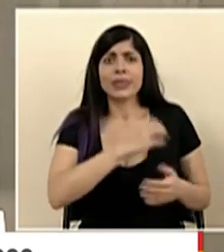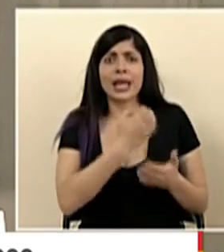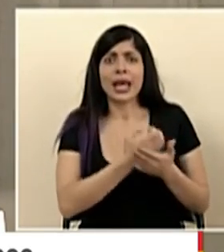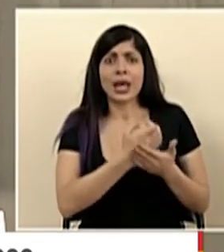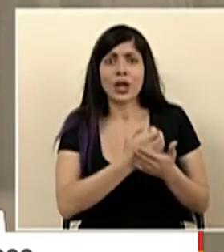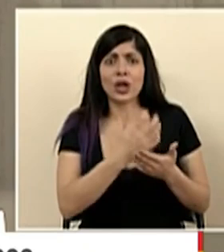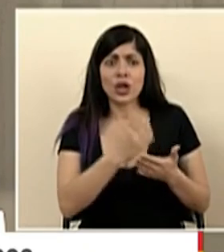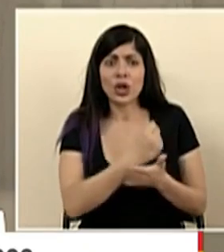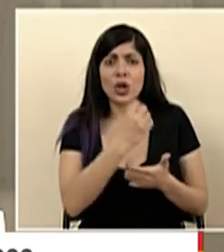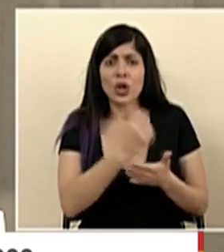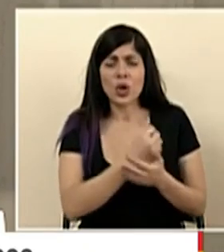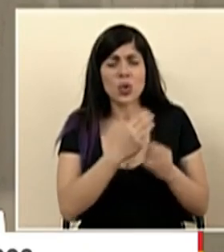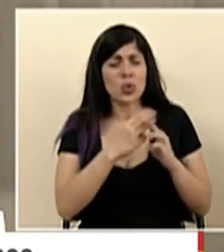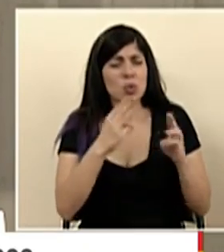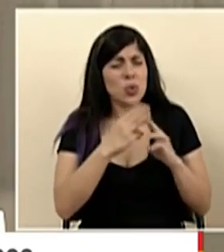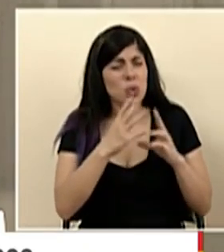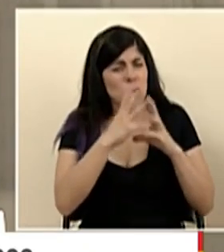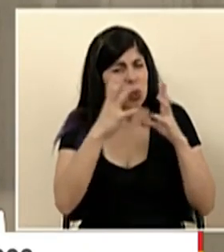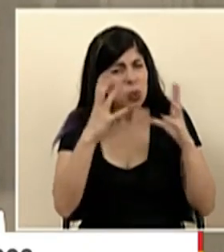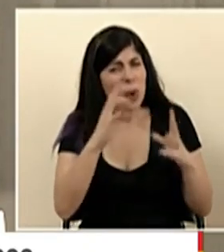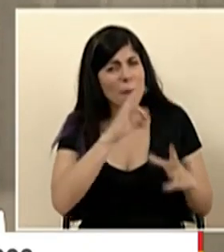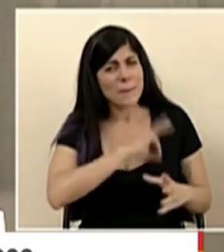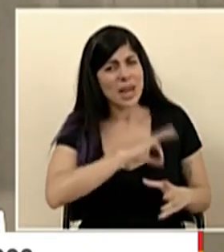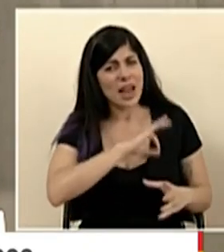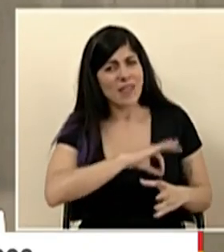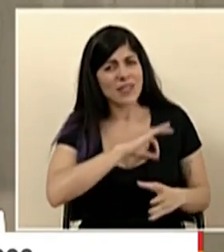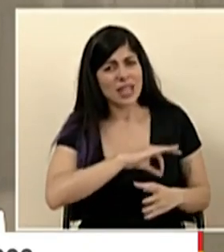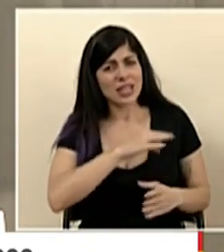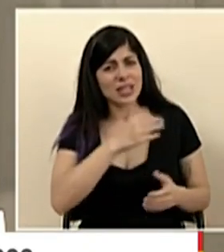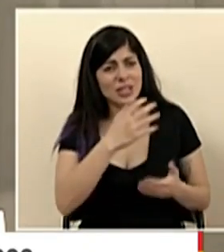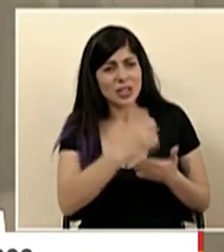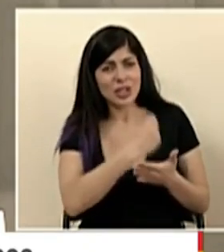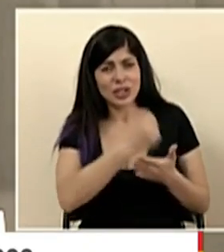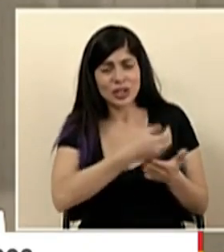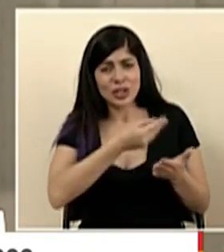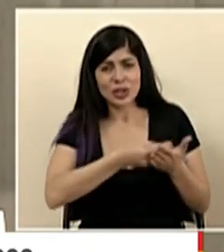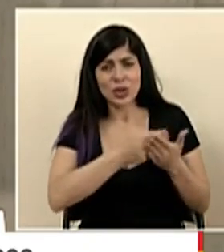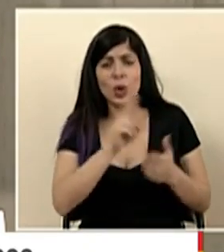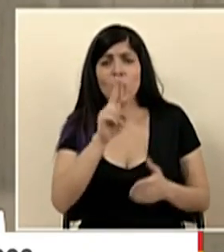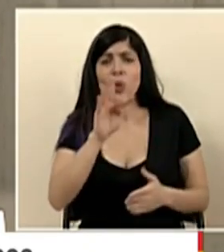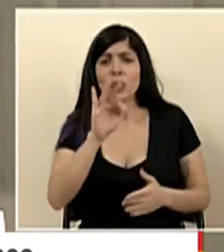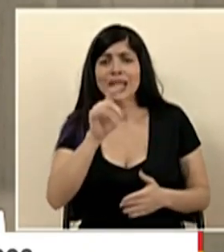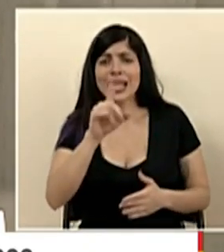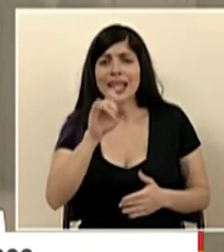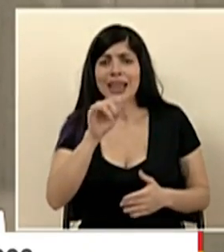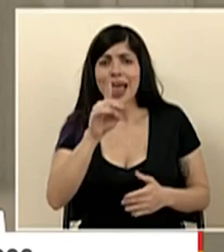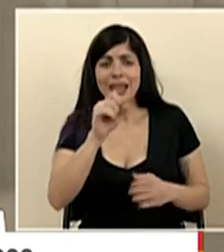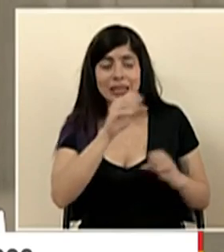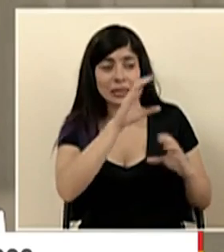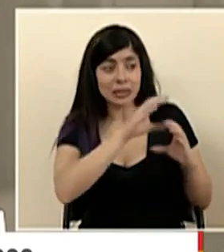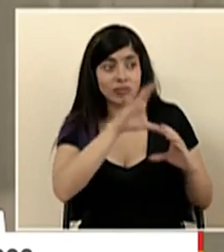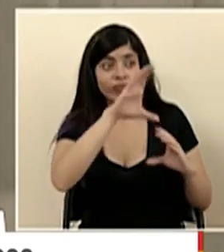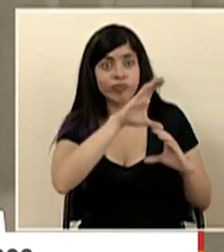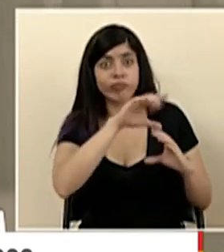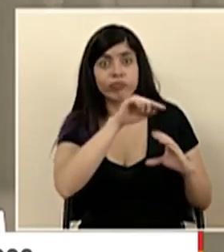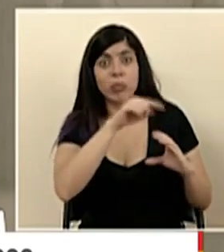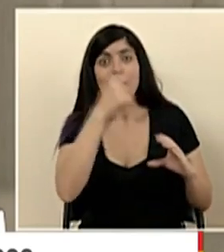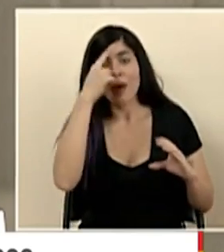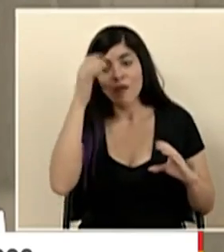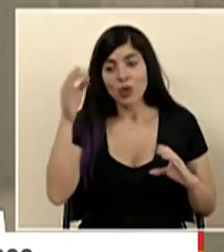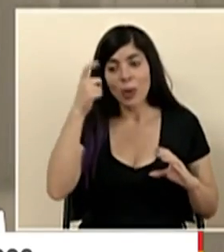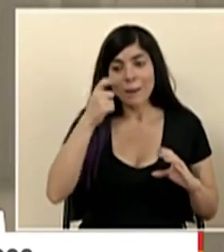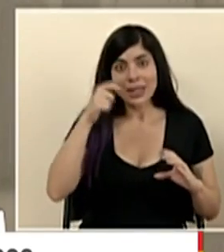muy muy beneficiosas para sus sus beneficiarios sus futuros